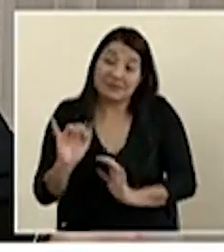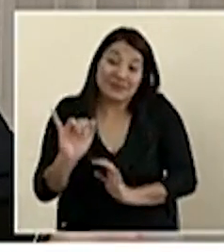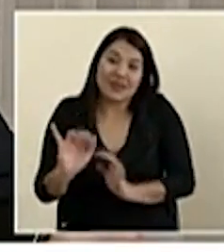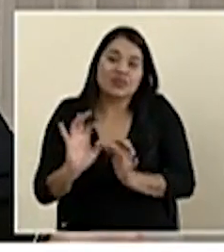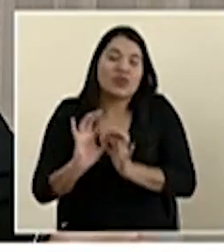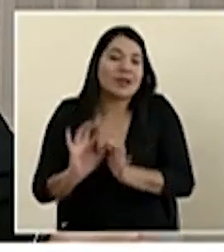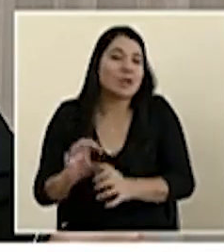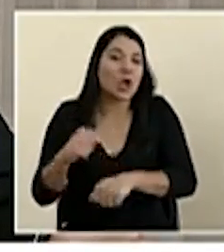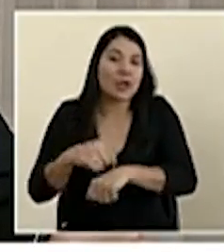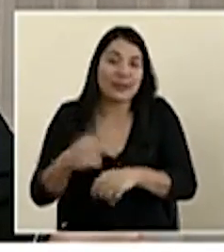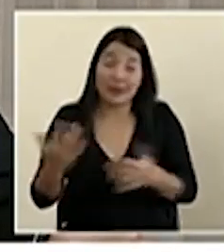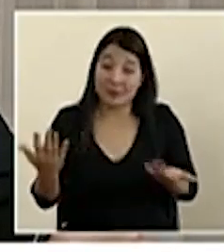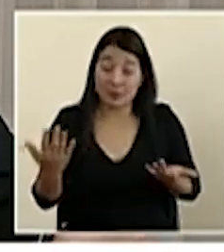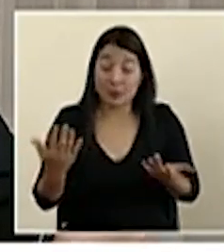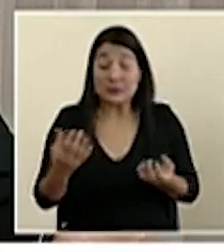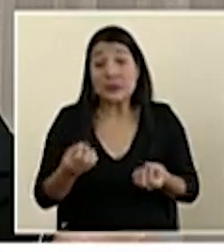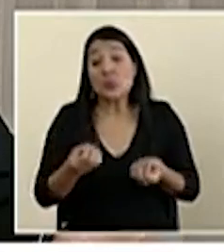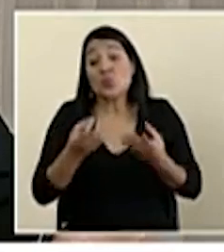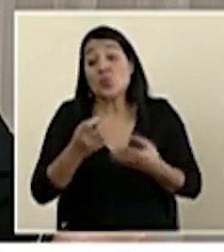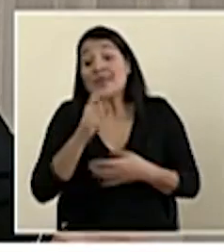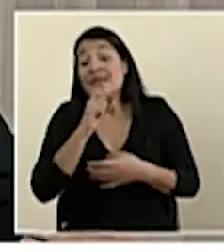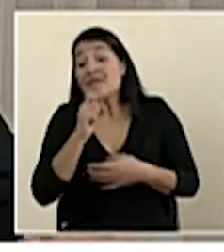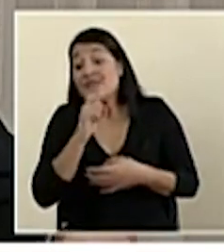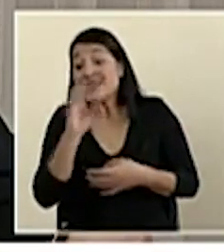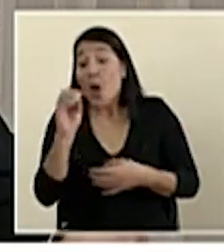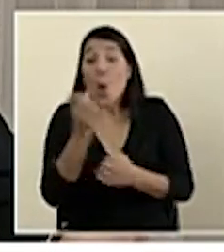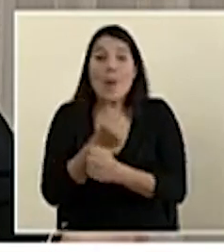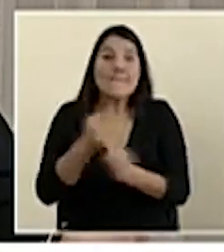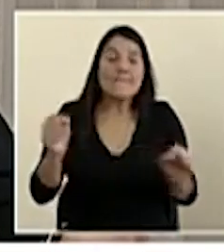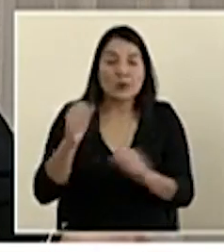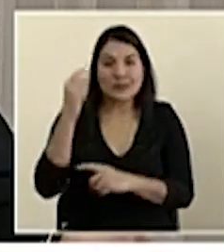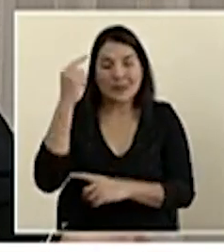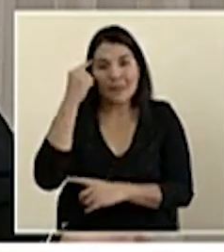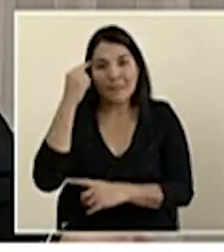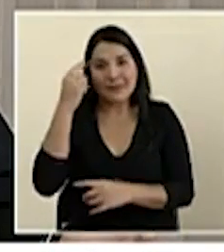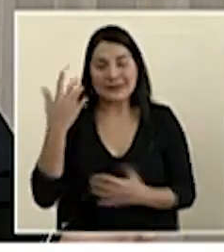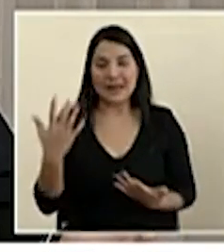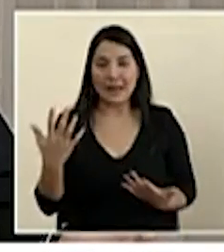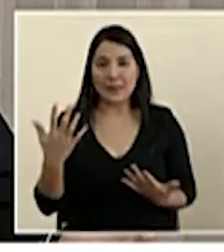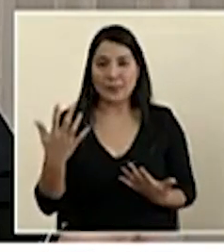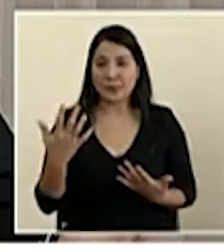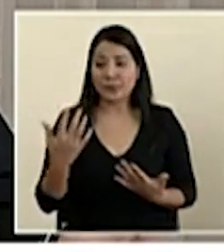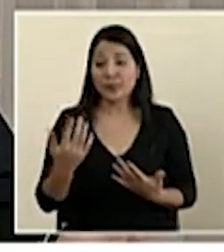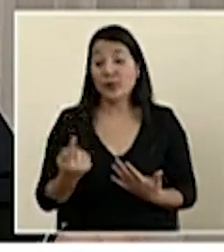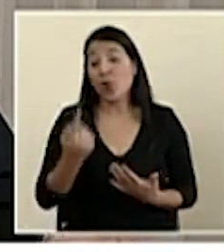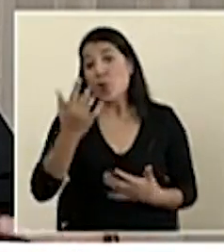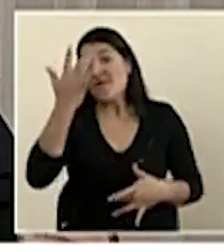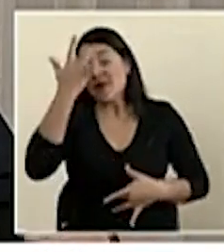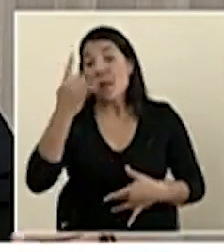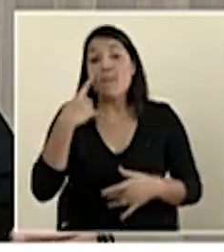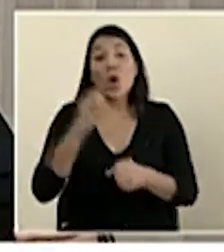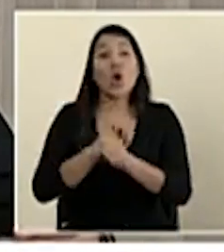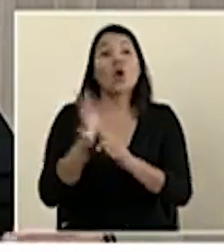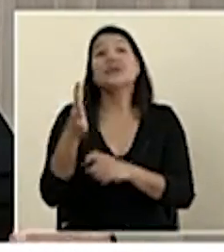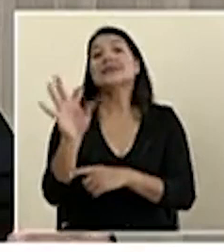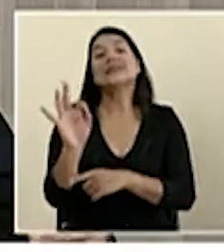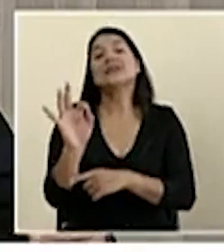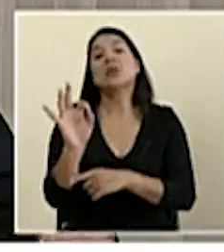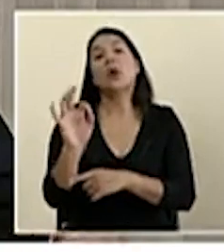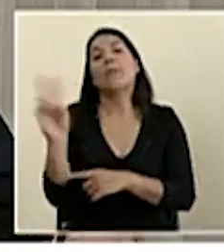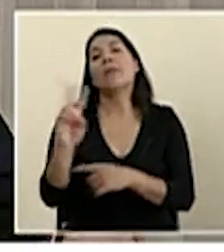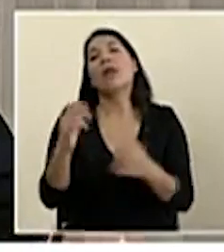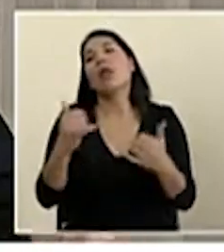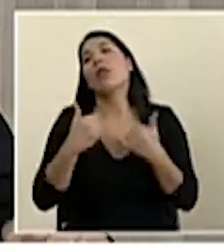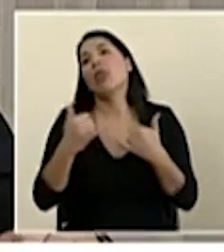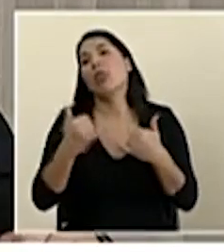muy difícil pensar en que, o más bien imposible casi que pensar que una enfermedad por COVID-19, el virus va a permanecer